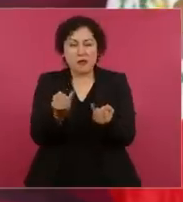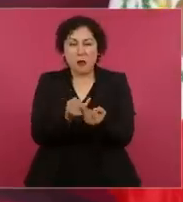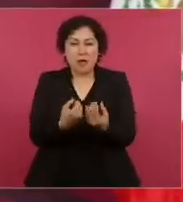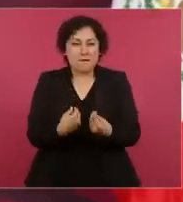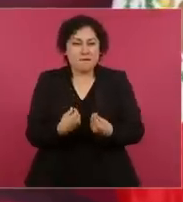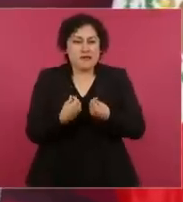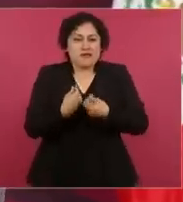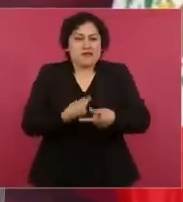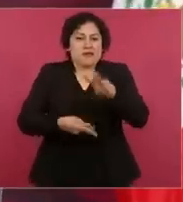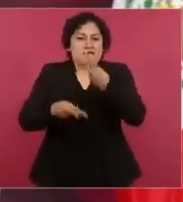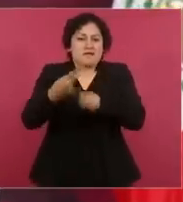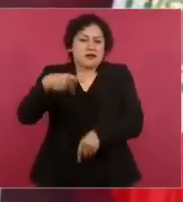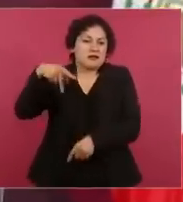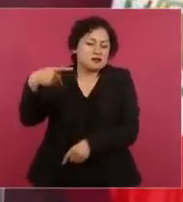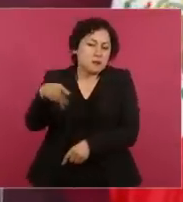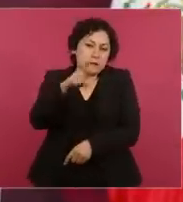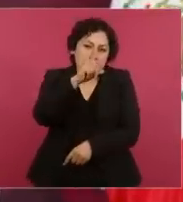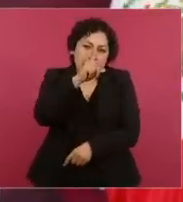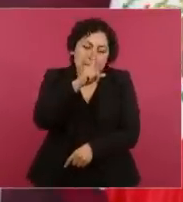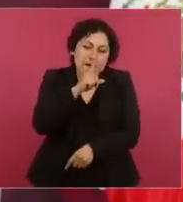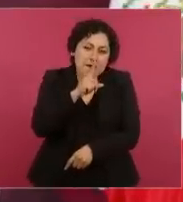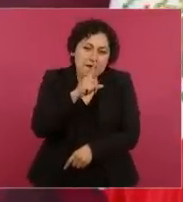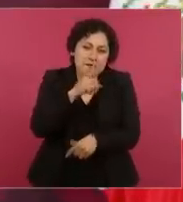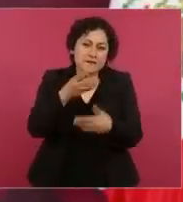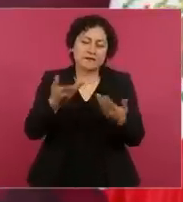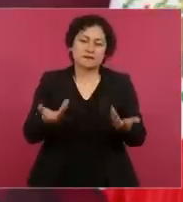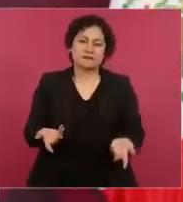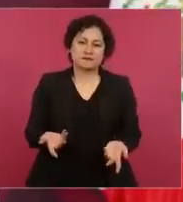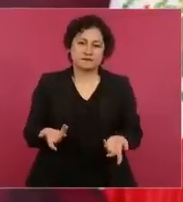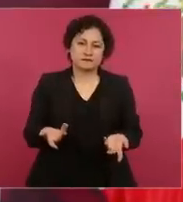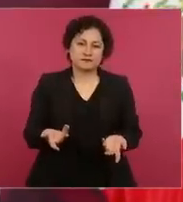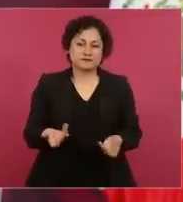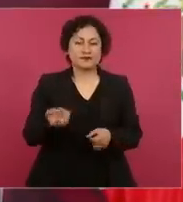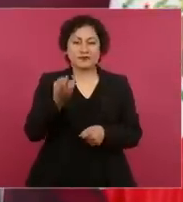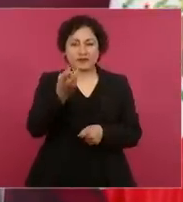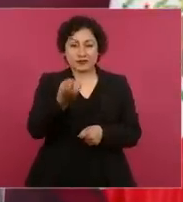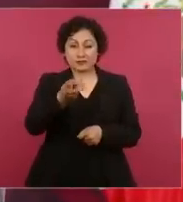Entonces, lleva su tiempo.